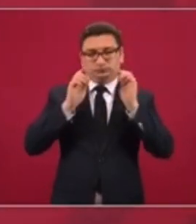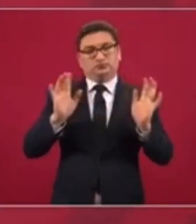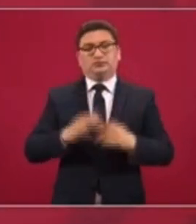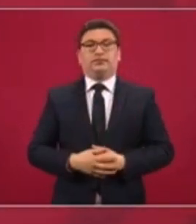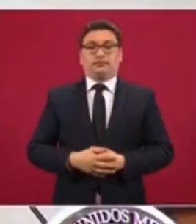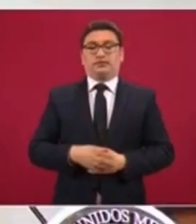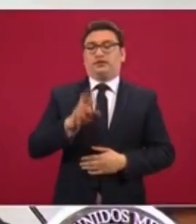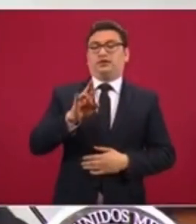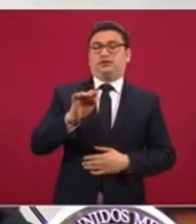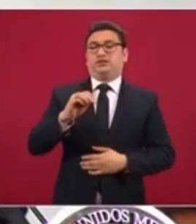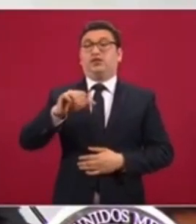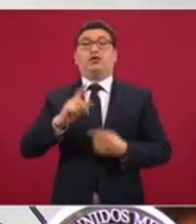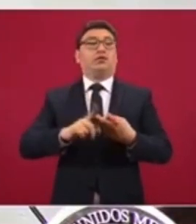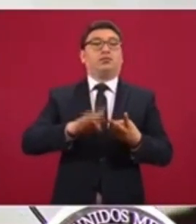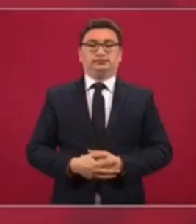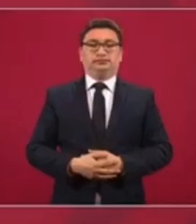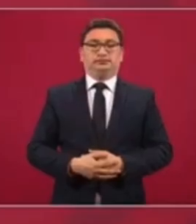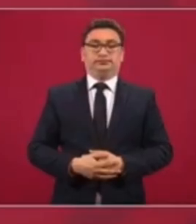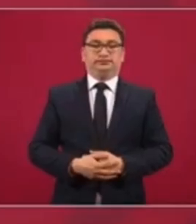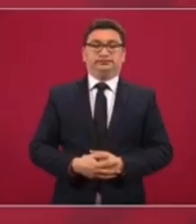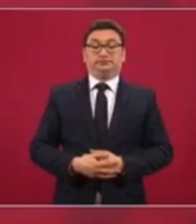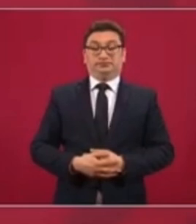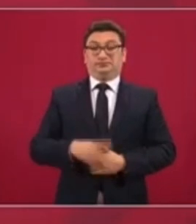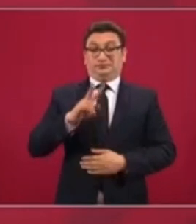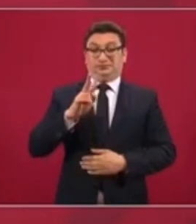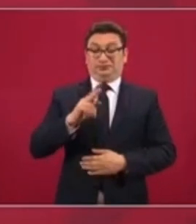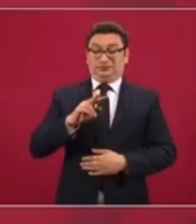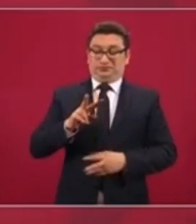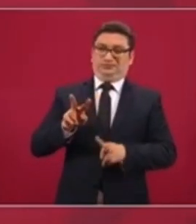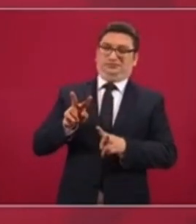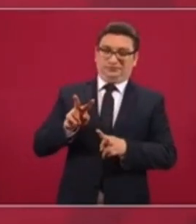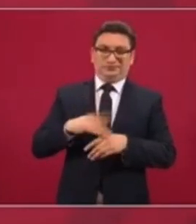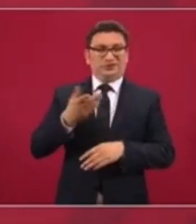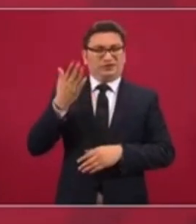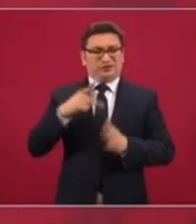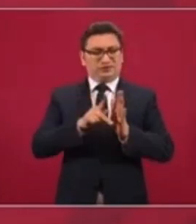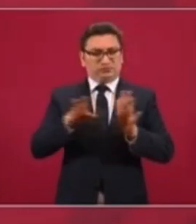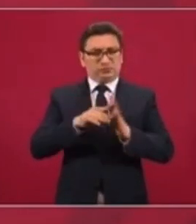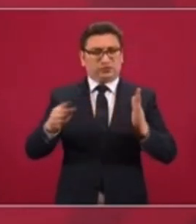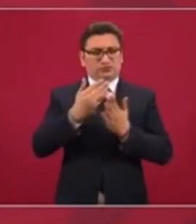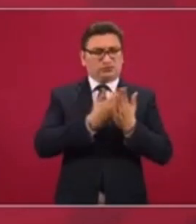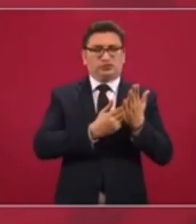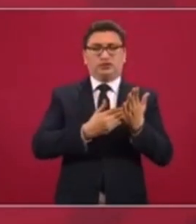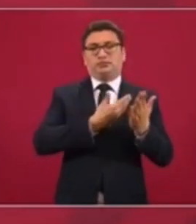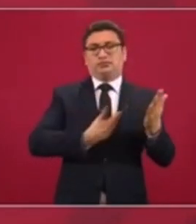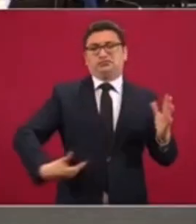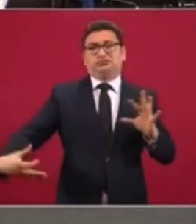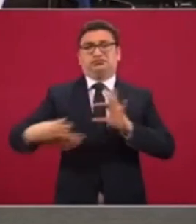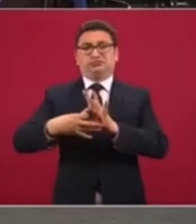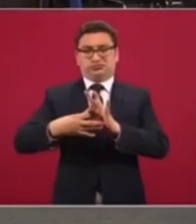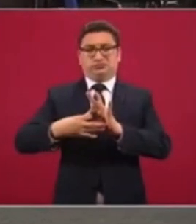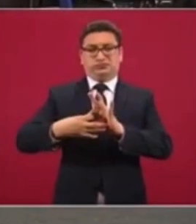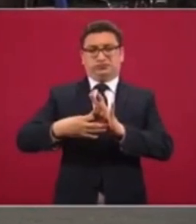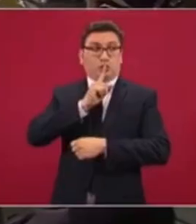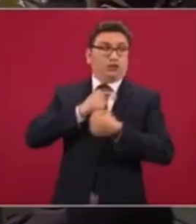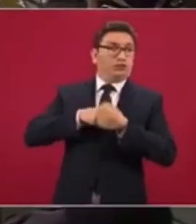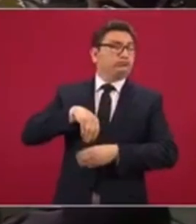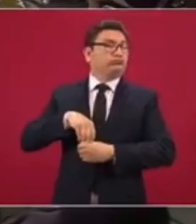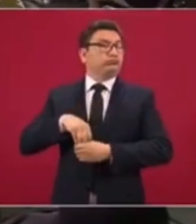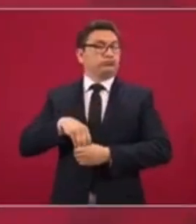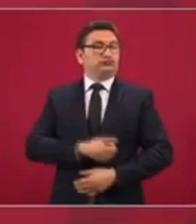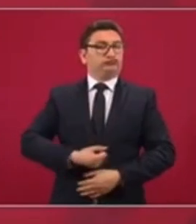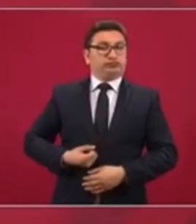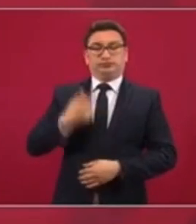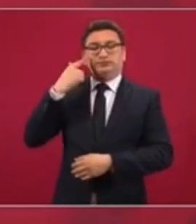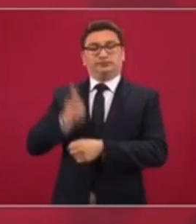El Reforma, el Universal, llama la atención porque antes eran periódicos del régimen, totalmente alineados. Es